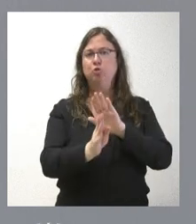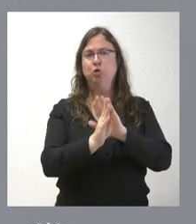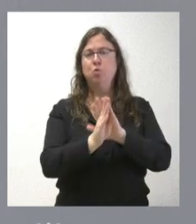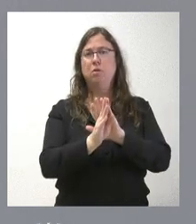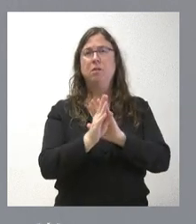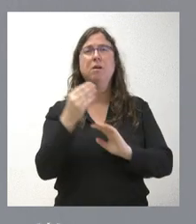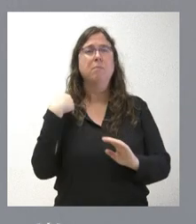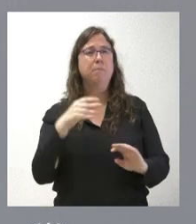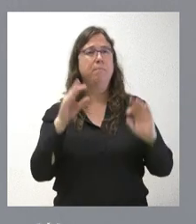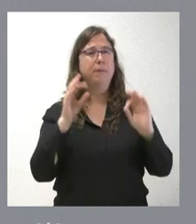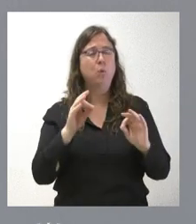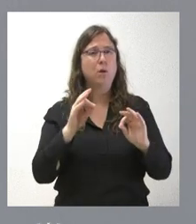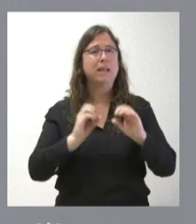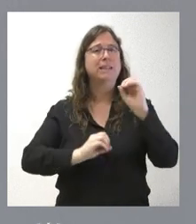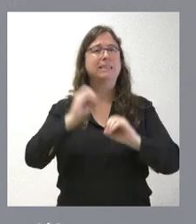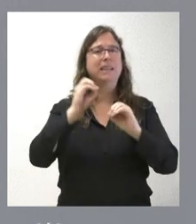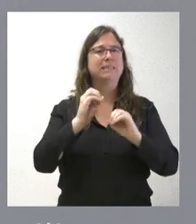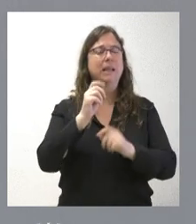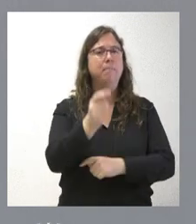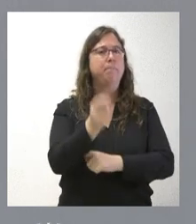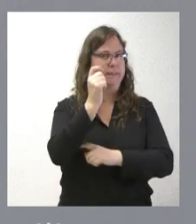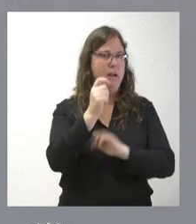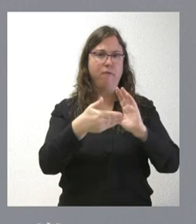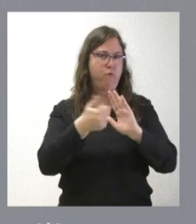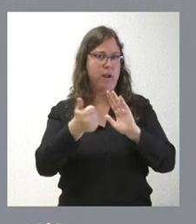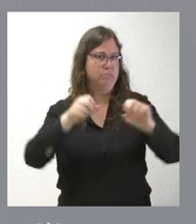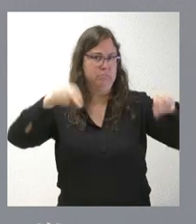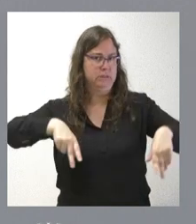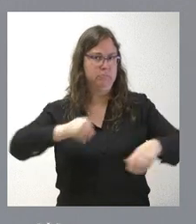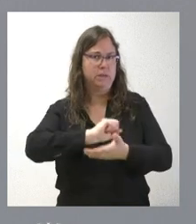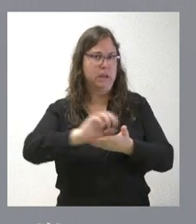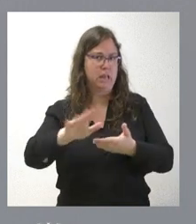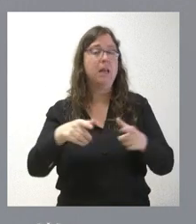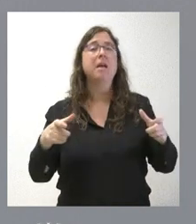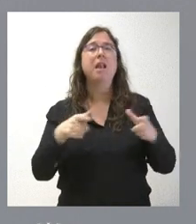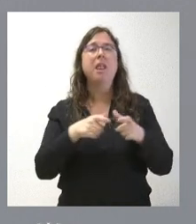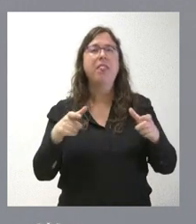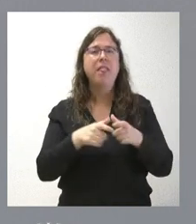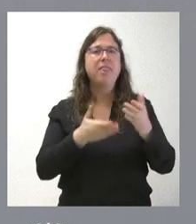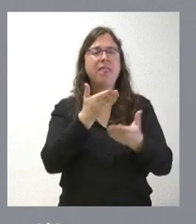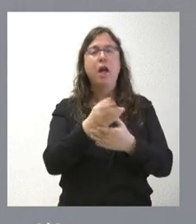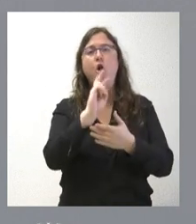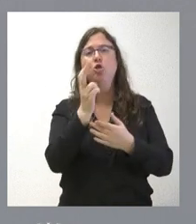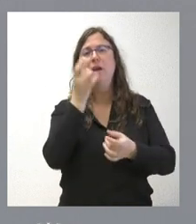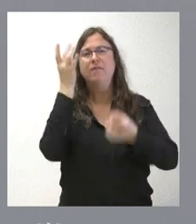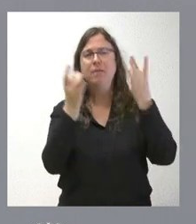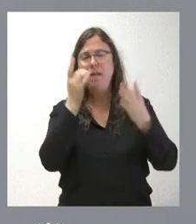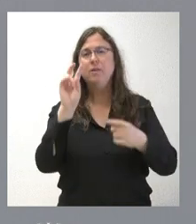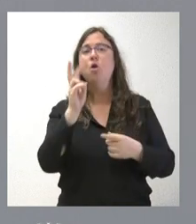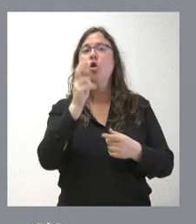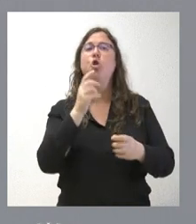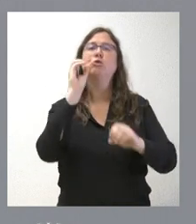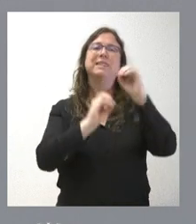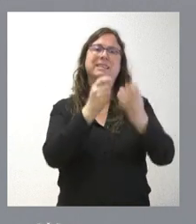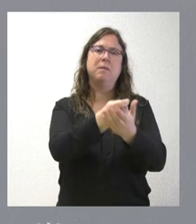Preguntada específicamente por la licencia de tasa y pesca, sigue eliminada. Las licencias de otro tipo de actividades o tasas que se pagaban, saben